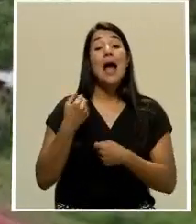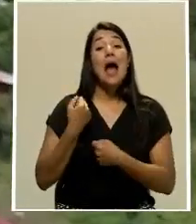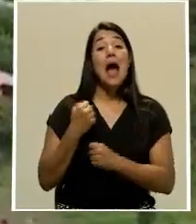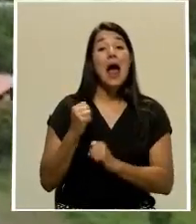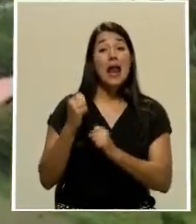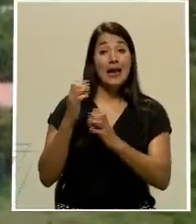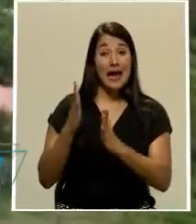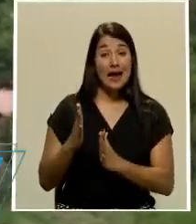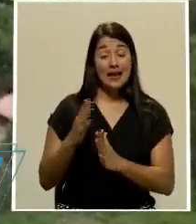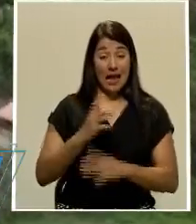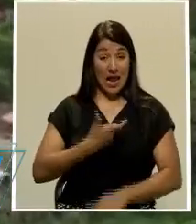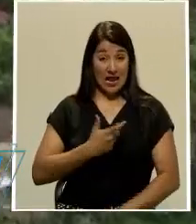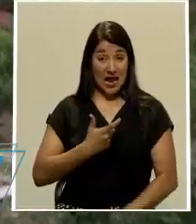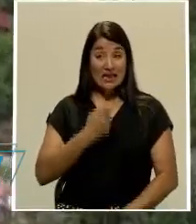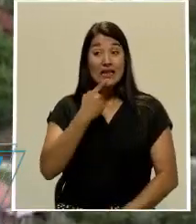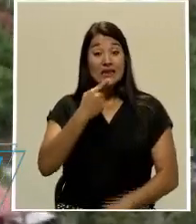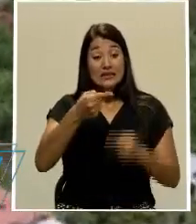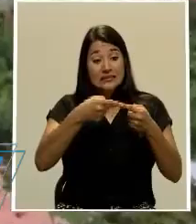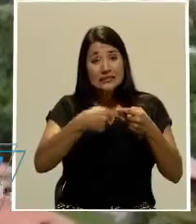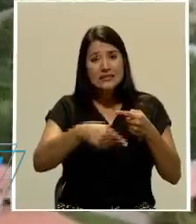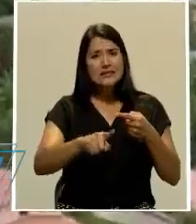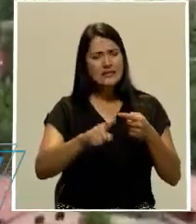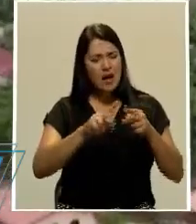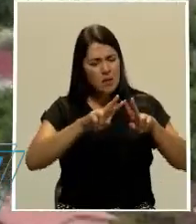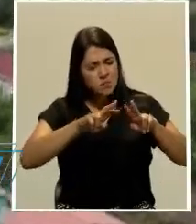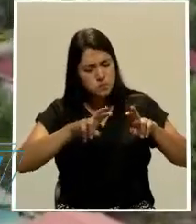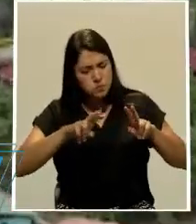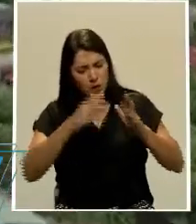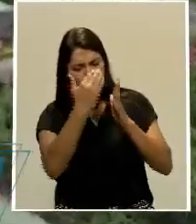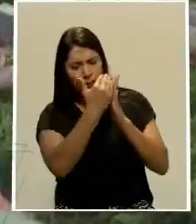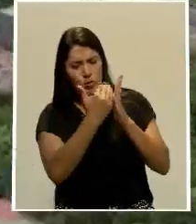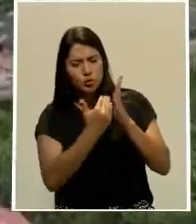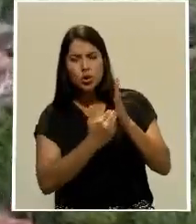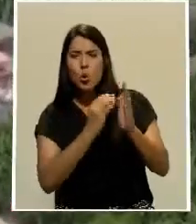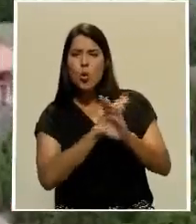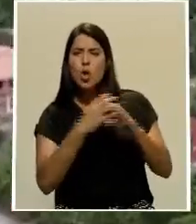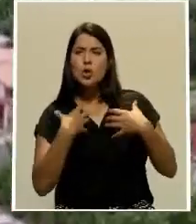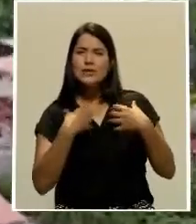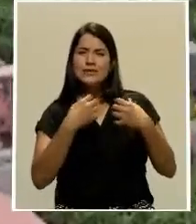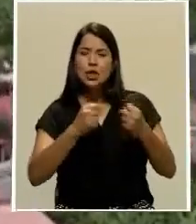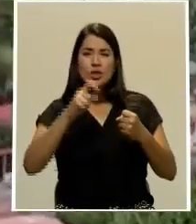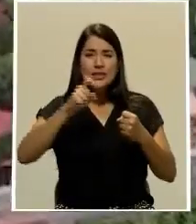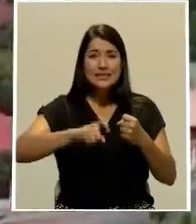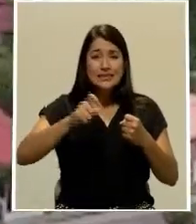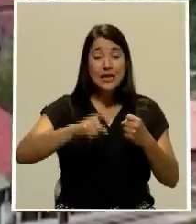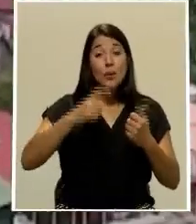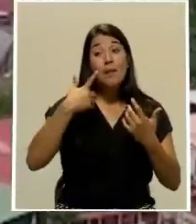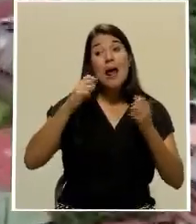indicó que en estos días se dedicarán a revisar los protocolos sanitarios para la recolección de café.